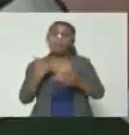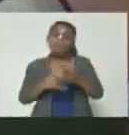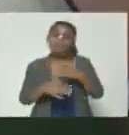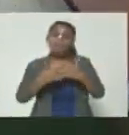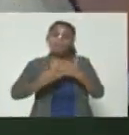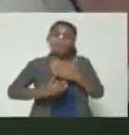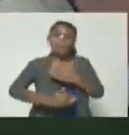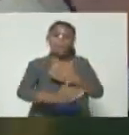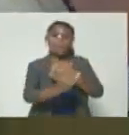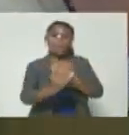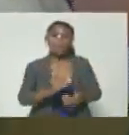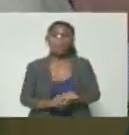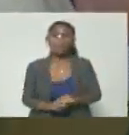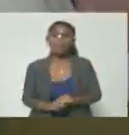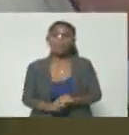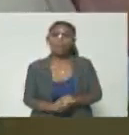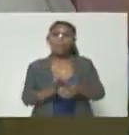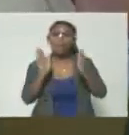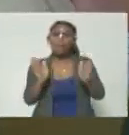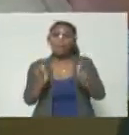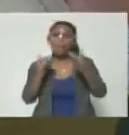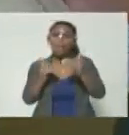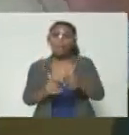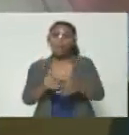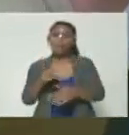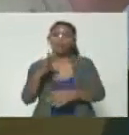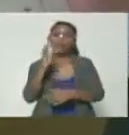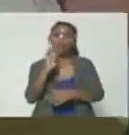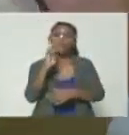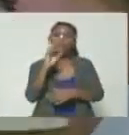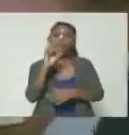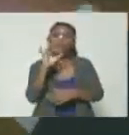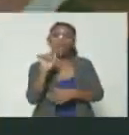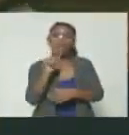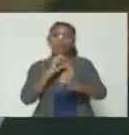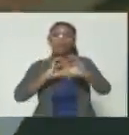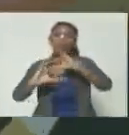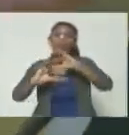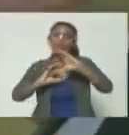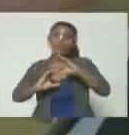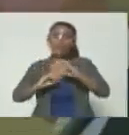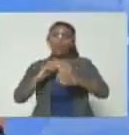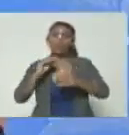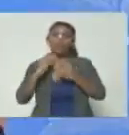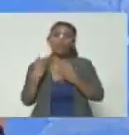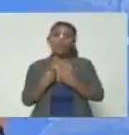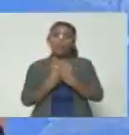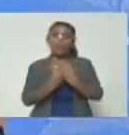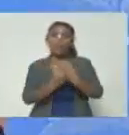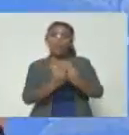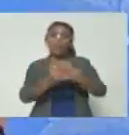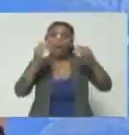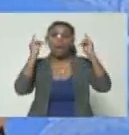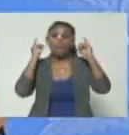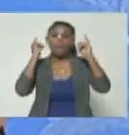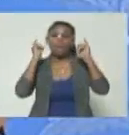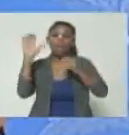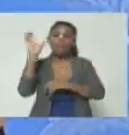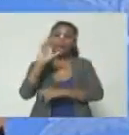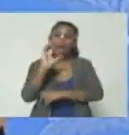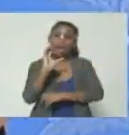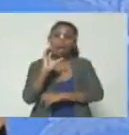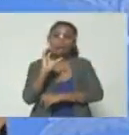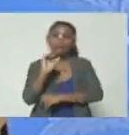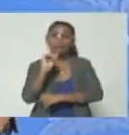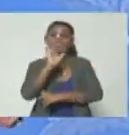dice Graterón cuadraste con Freddy lo de la parte de la comunicación que va a acompañar la fiesta de Caracas entre